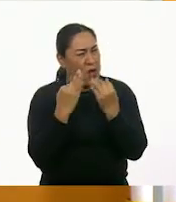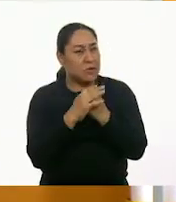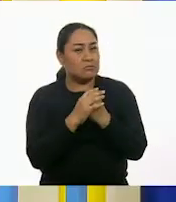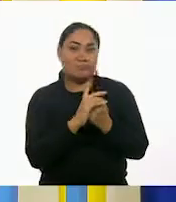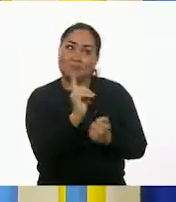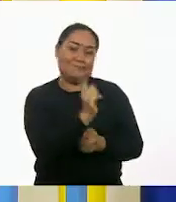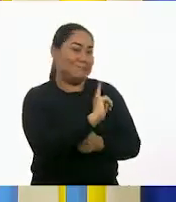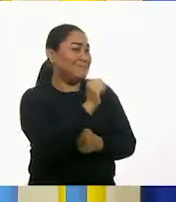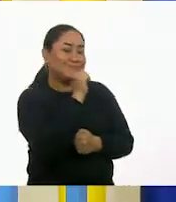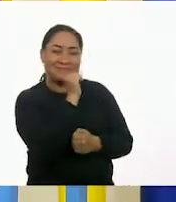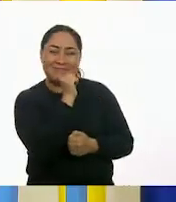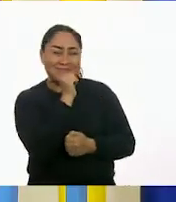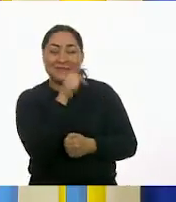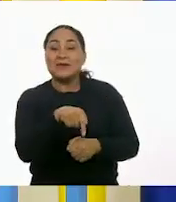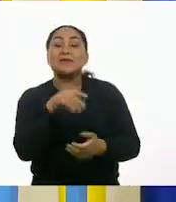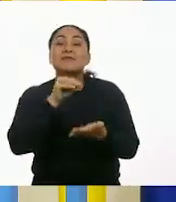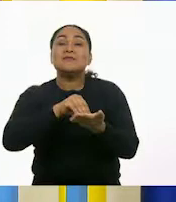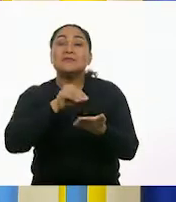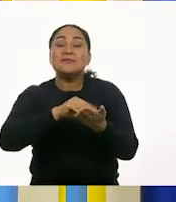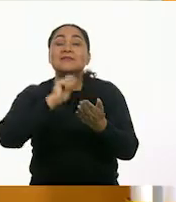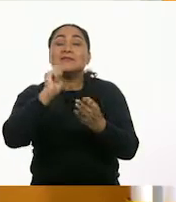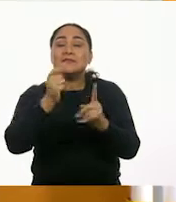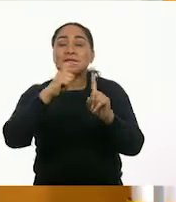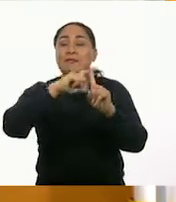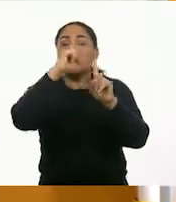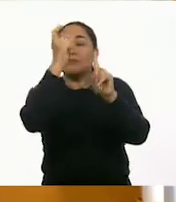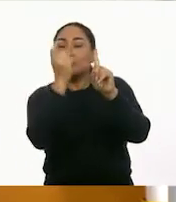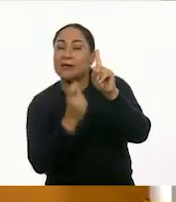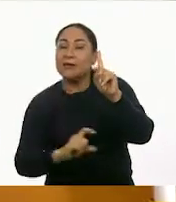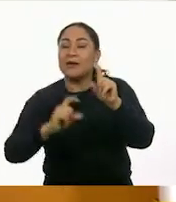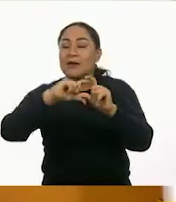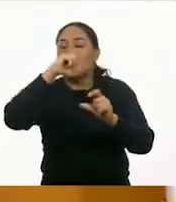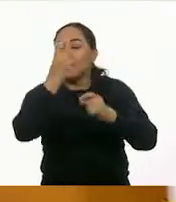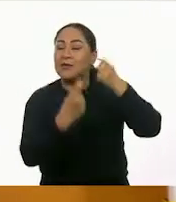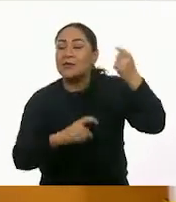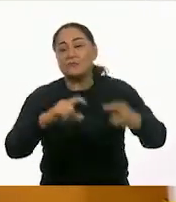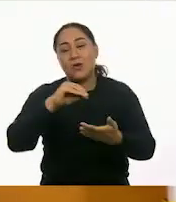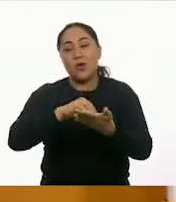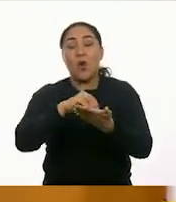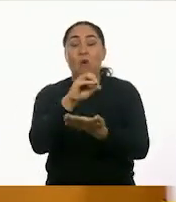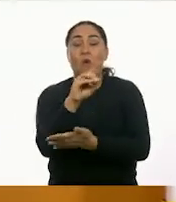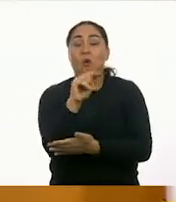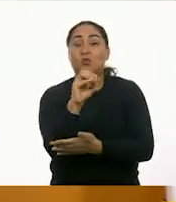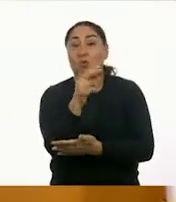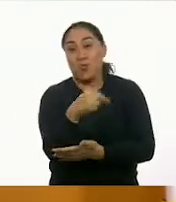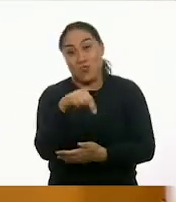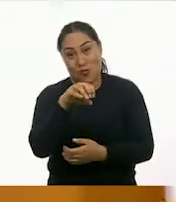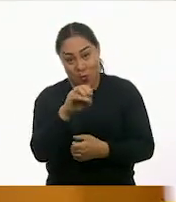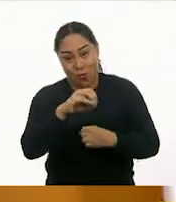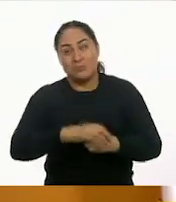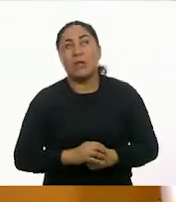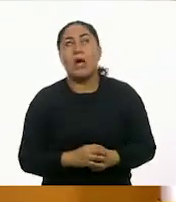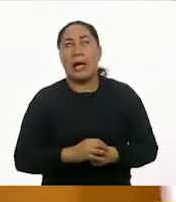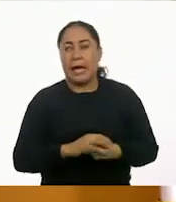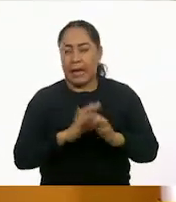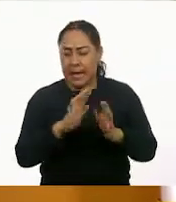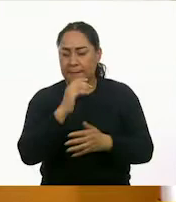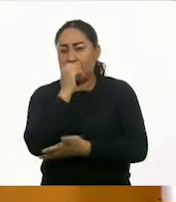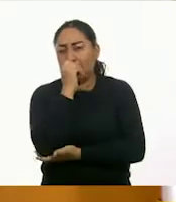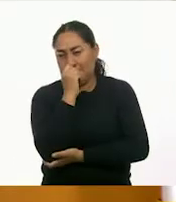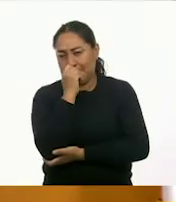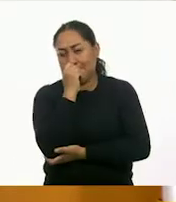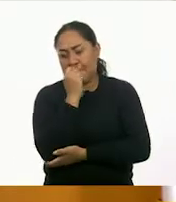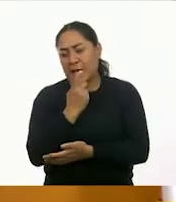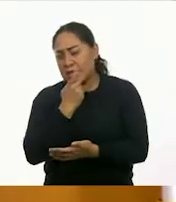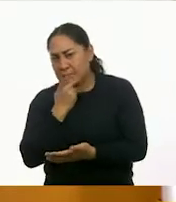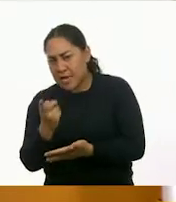invierno. Ah, todavía estamos en otoño entonces. Sí. Y entonces, si nos está diciendo que hagamos un folleto